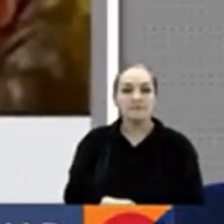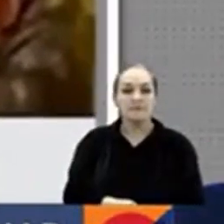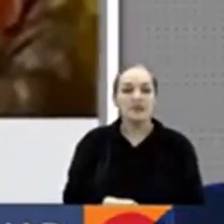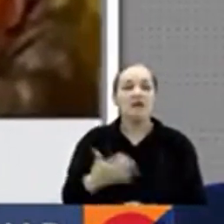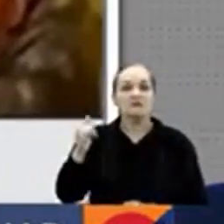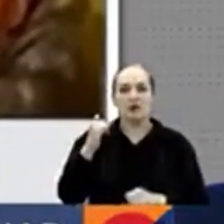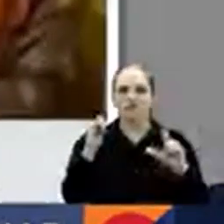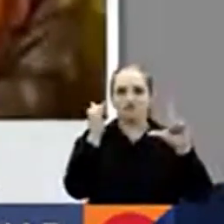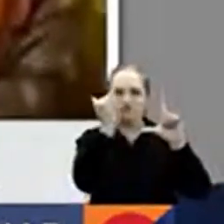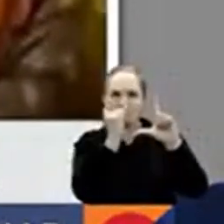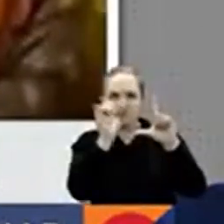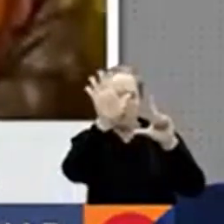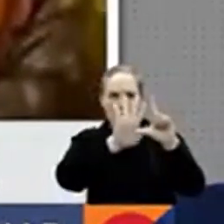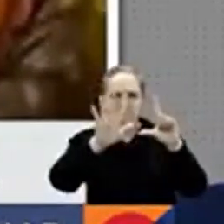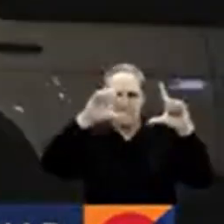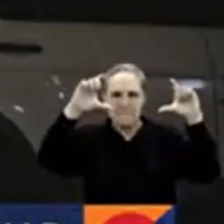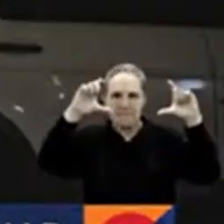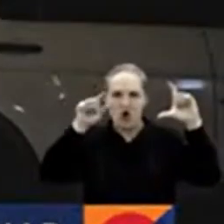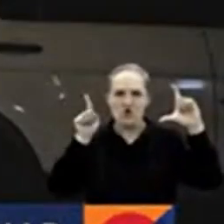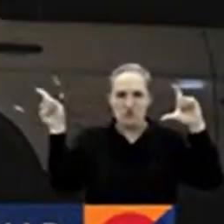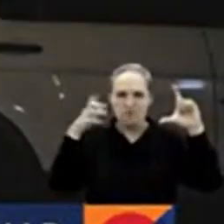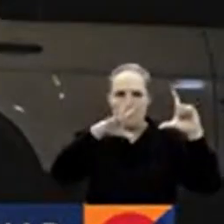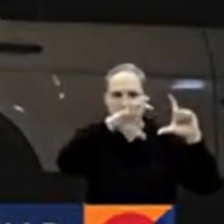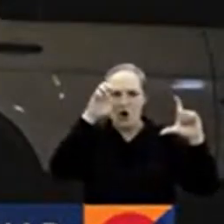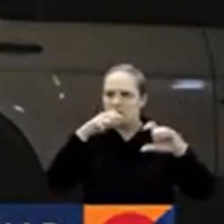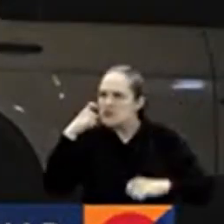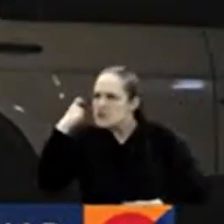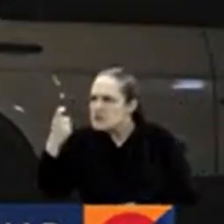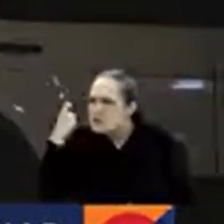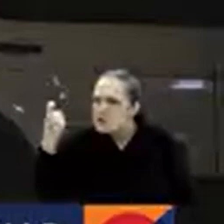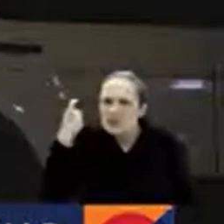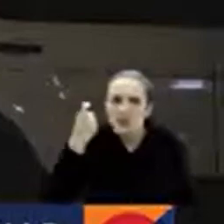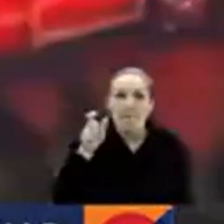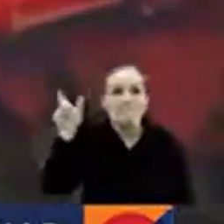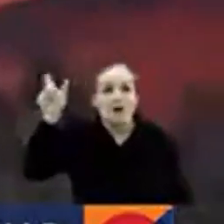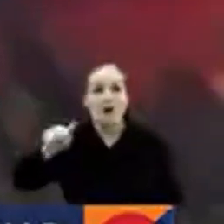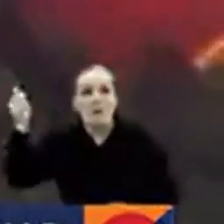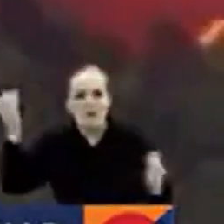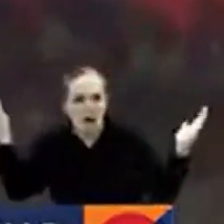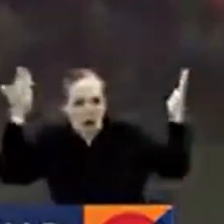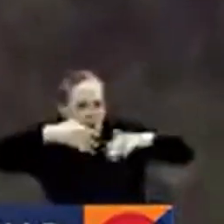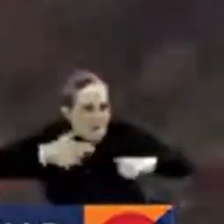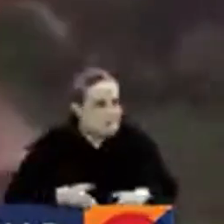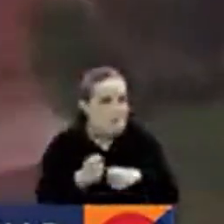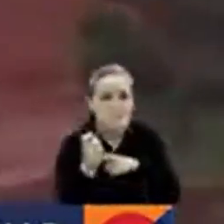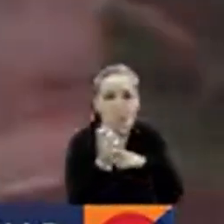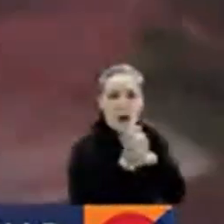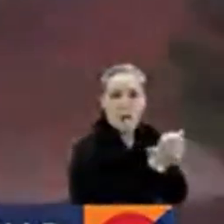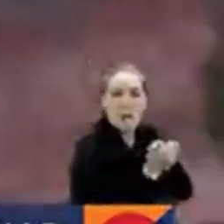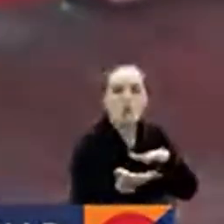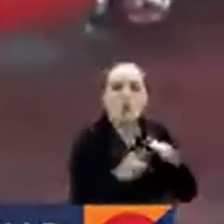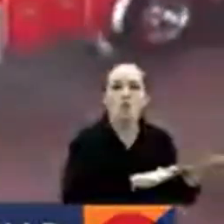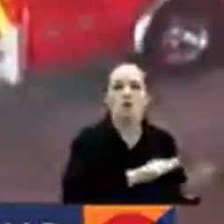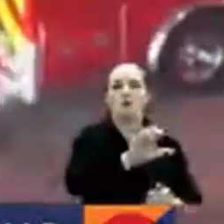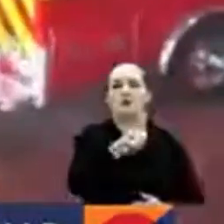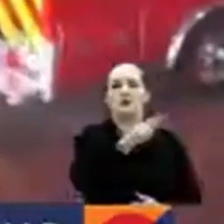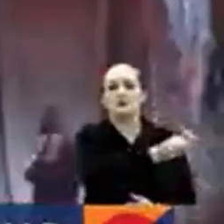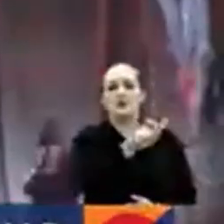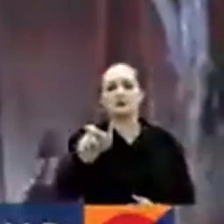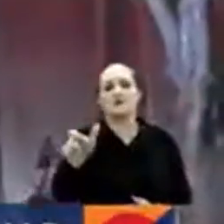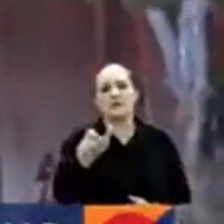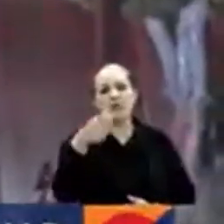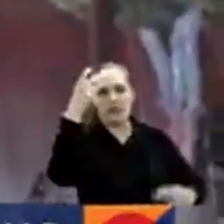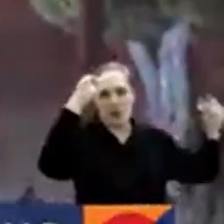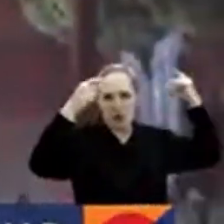policía seguió para perseguir al sospechoso prófugo y que irrumpió en el lugar, que con disparos quitó la vida a una decena de personas